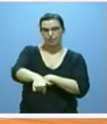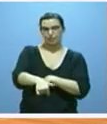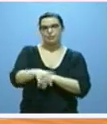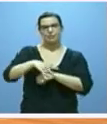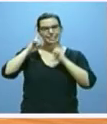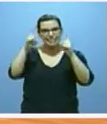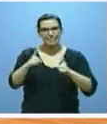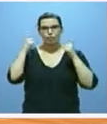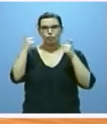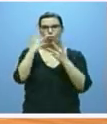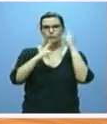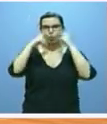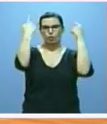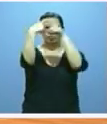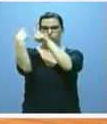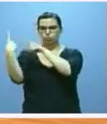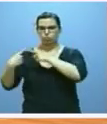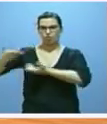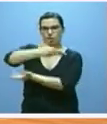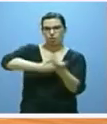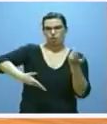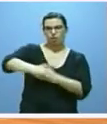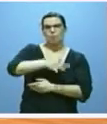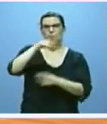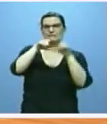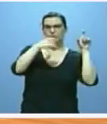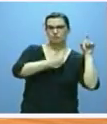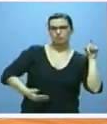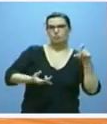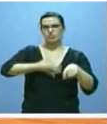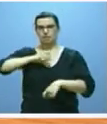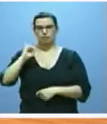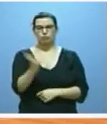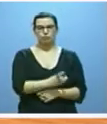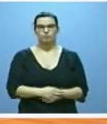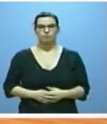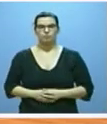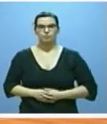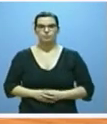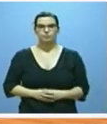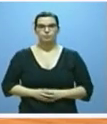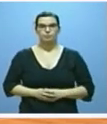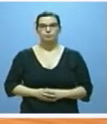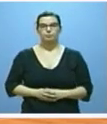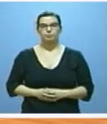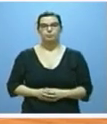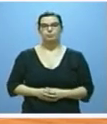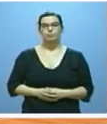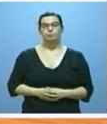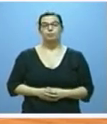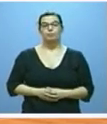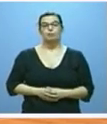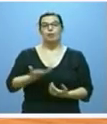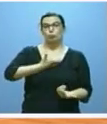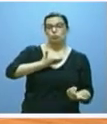administraciones públicas y de los agentes económicos y sociales. Respecto del conjunto de las entidades locales de